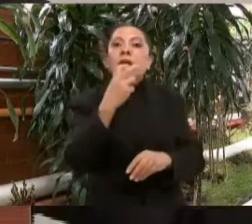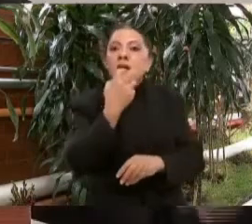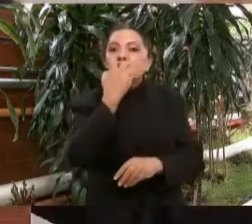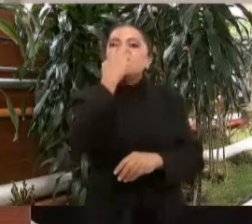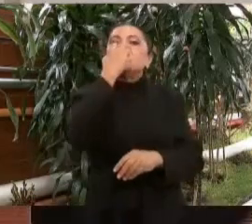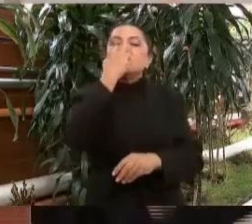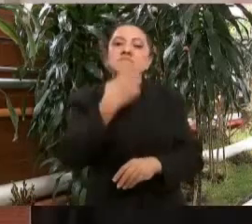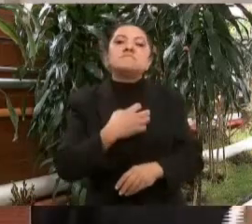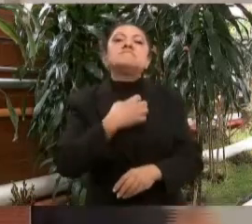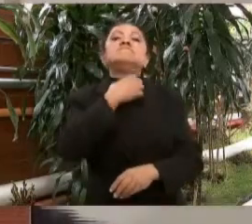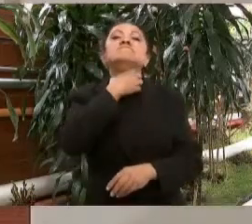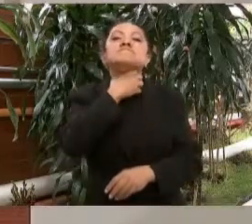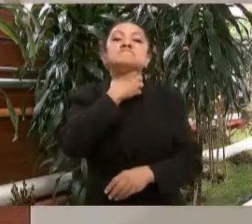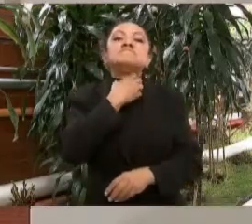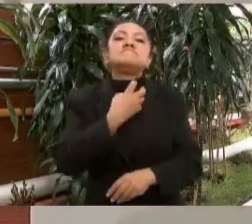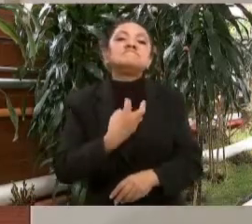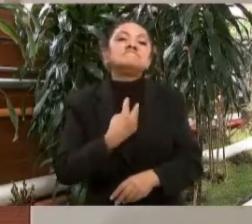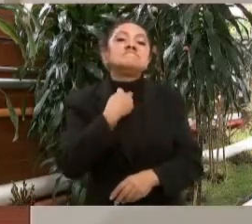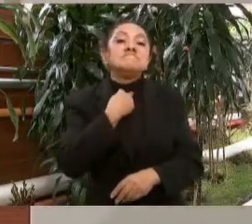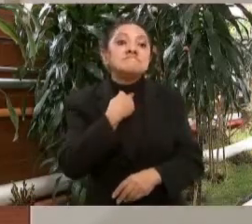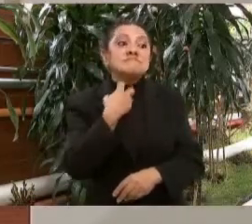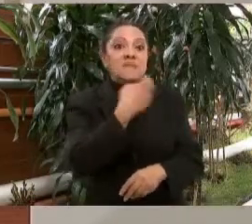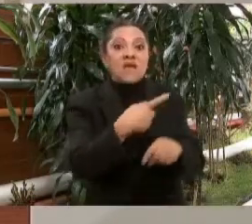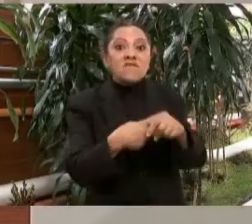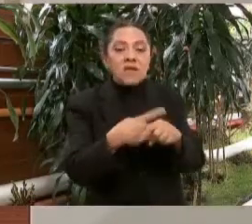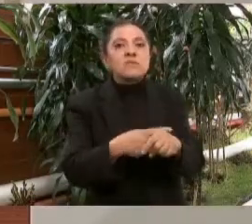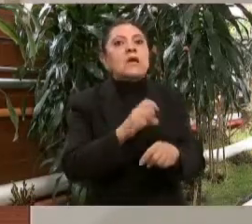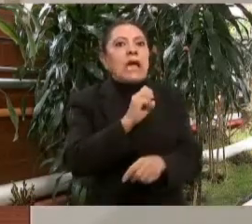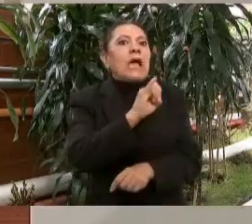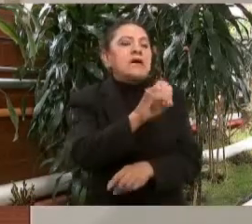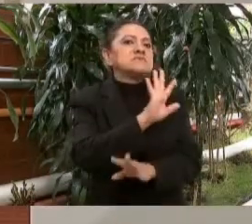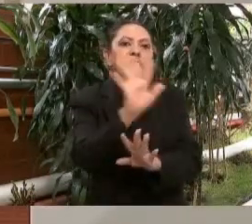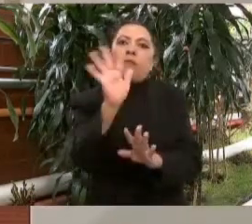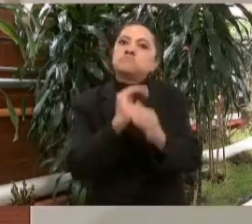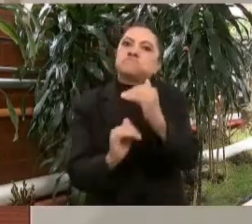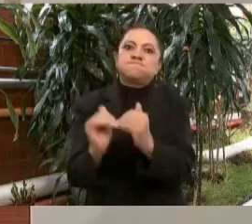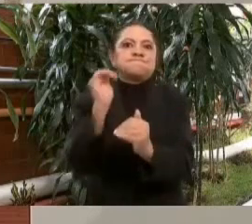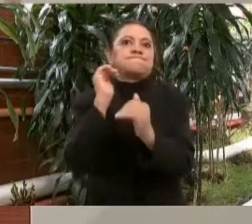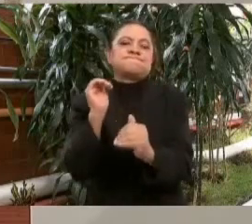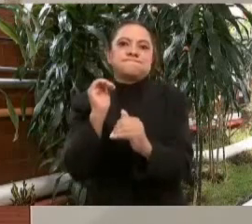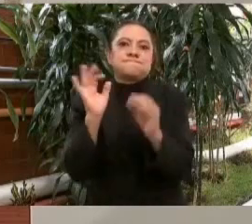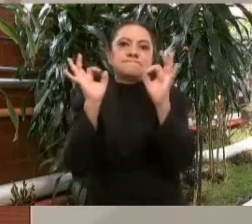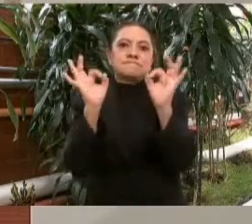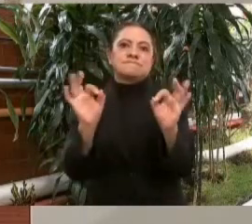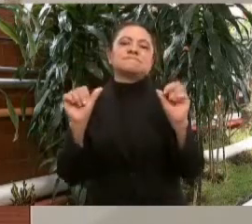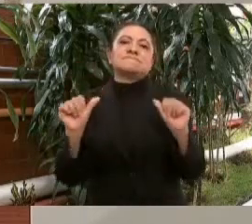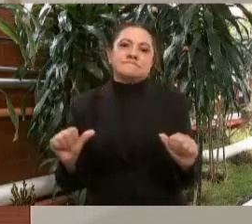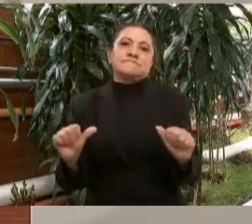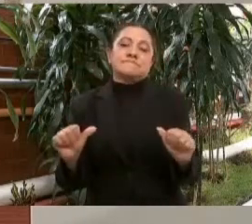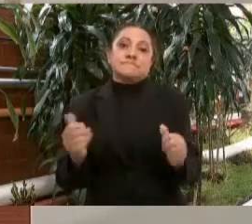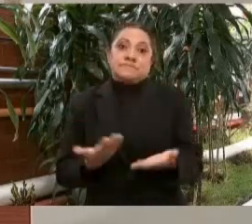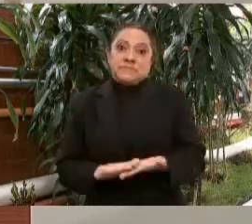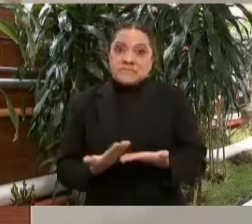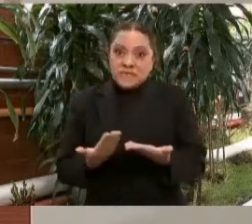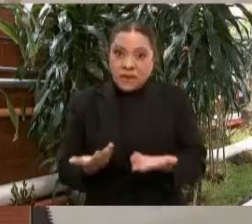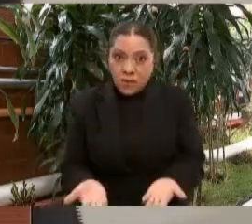así salimos. porque ya ahora tenemos